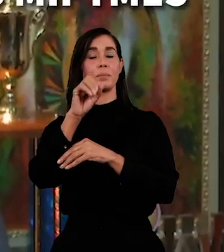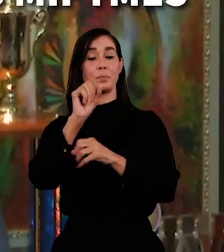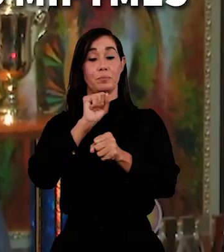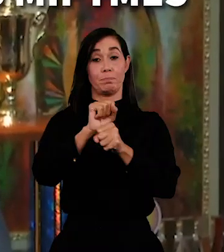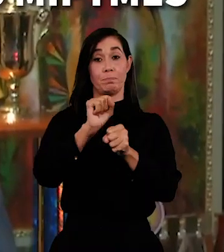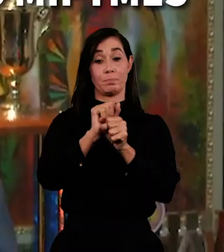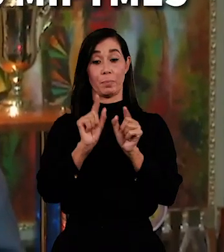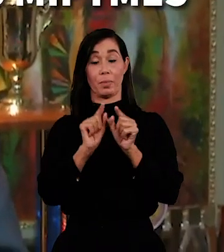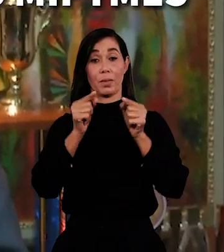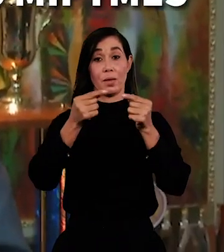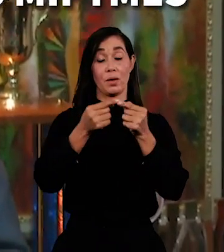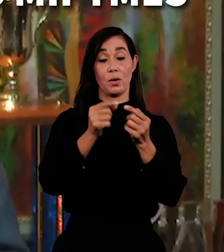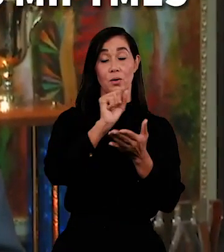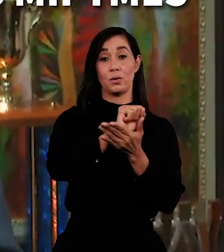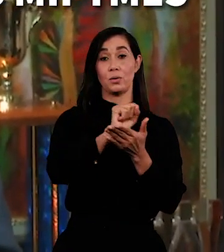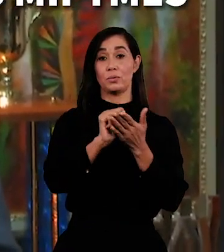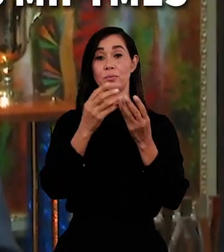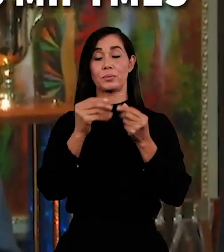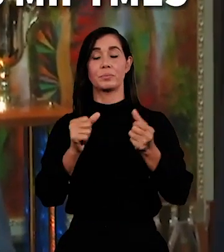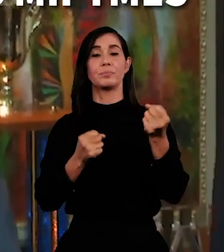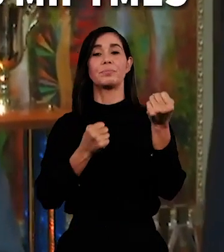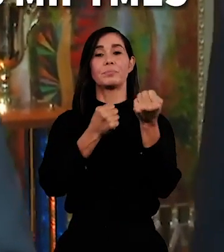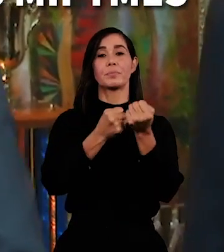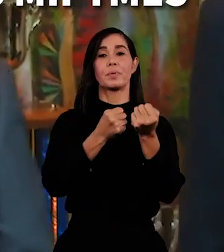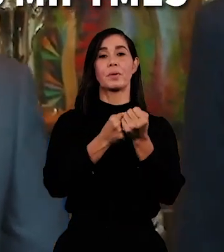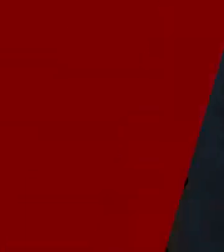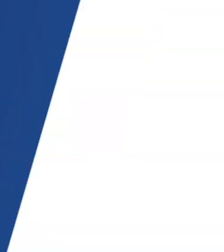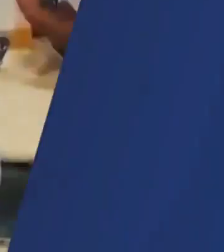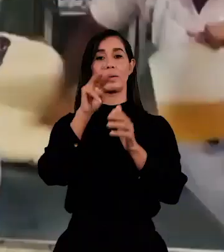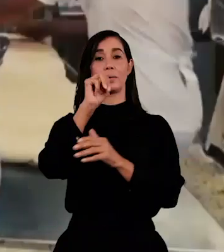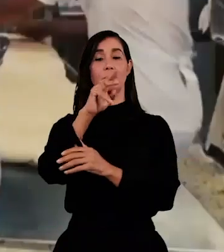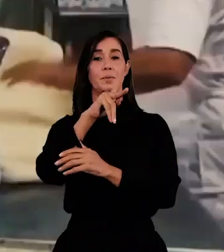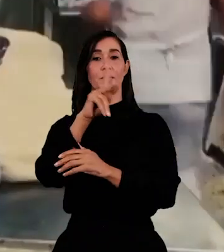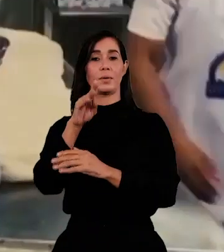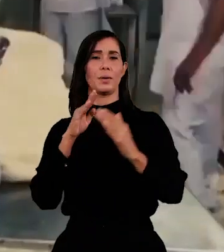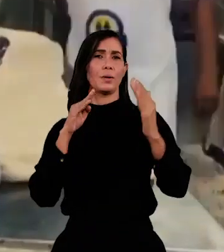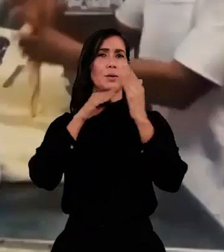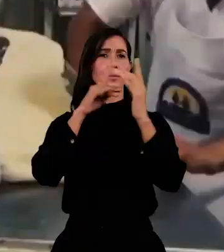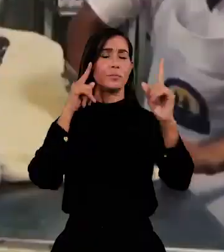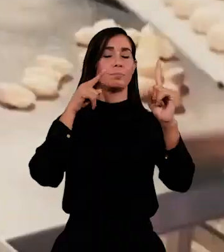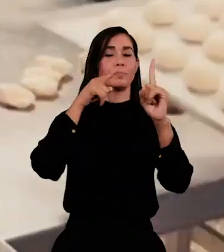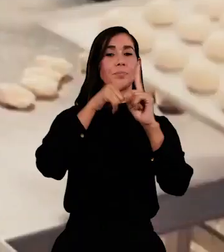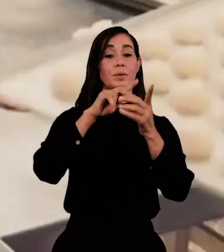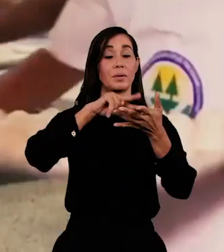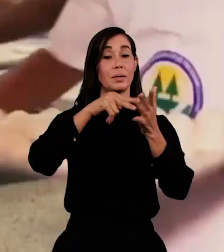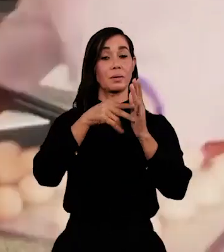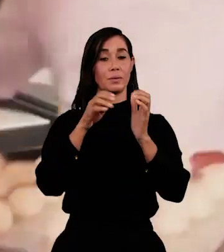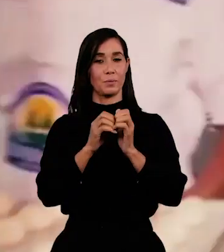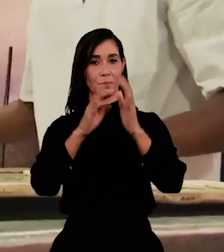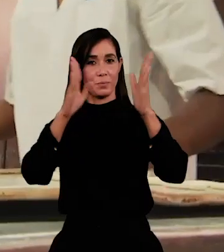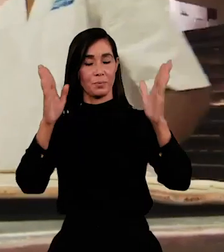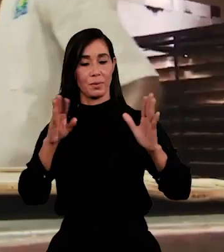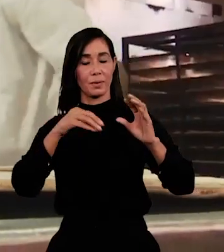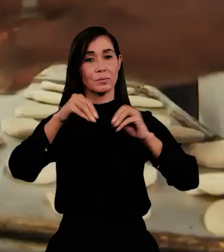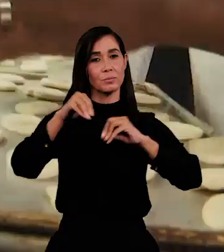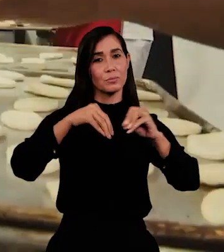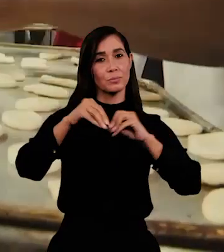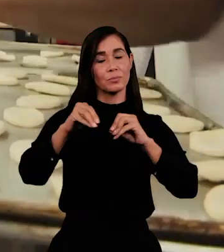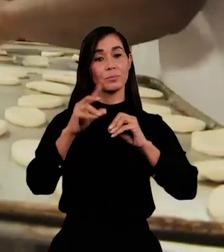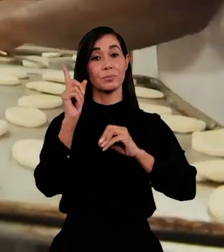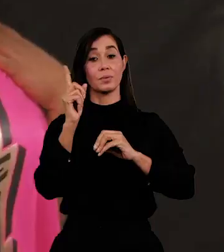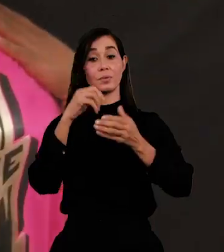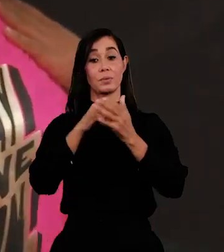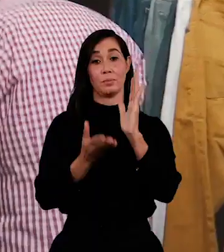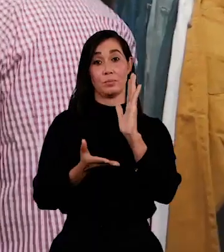está trabajando un conjunto de soluciones para acompañar a las MIPIMES en los nuevos desafíos que significará la reapertura de sus negocios